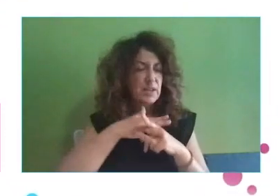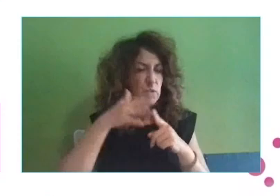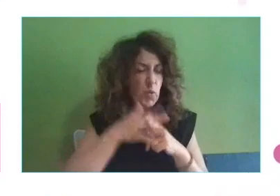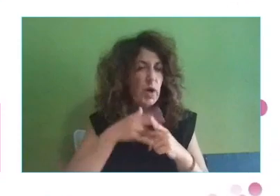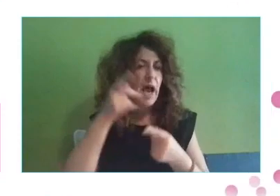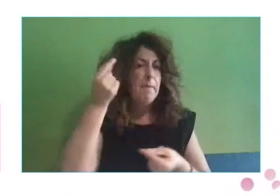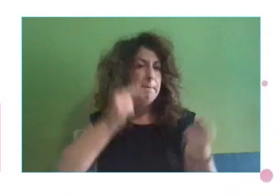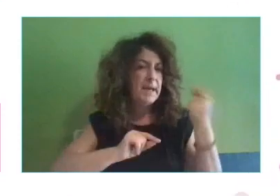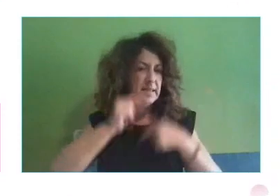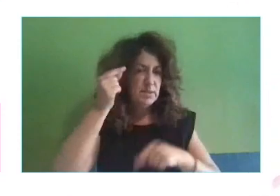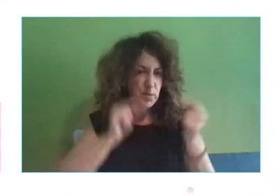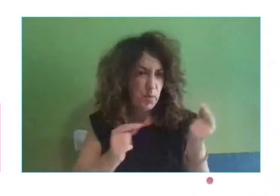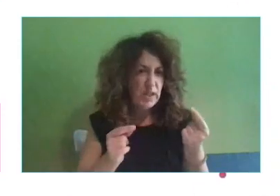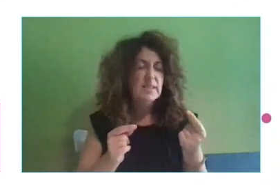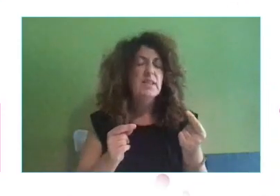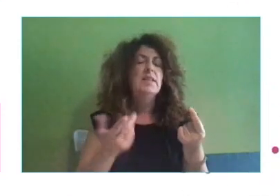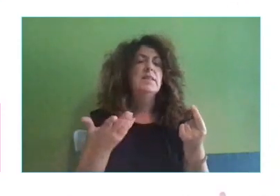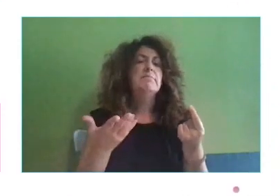gestión de mis clientes,